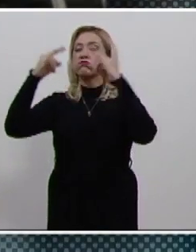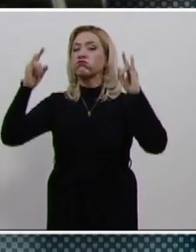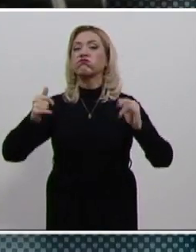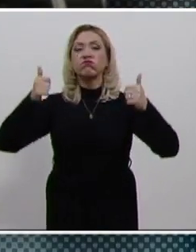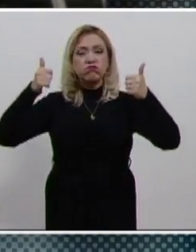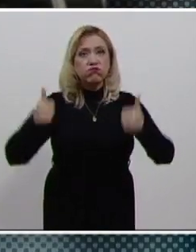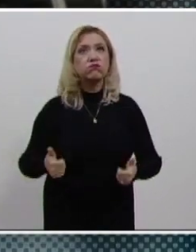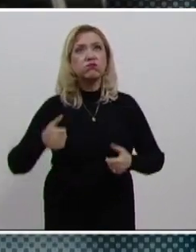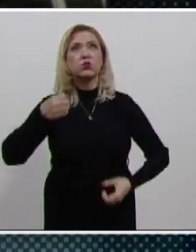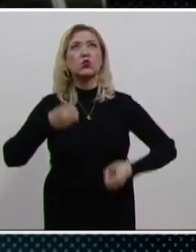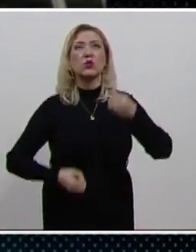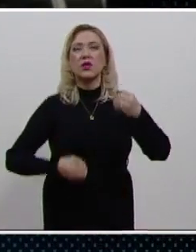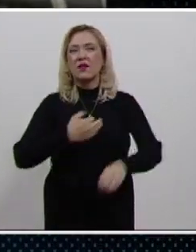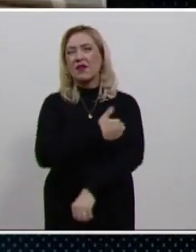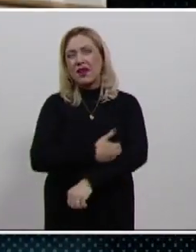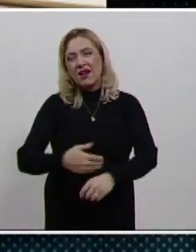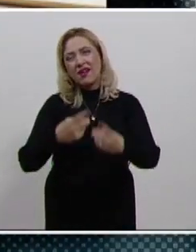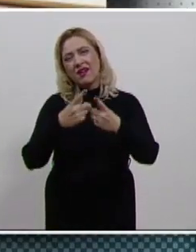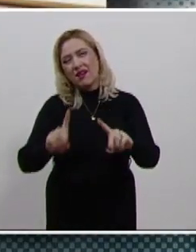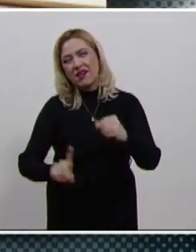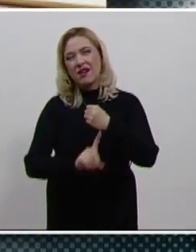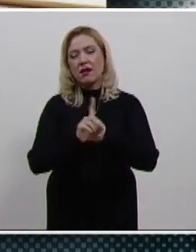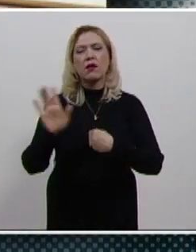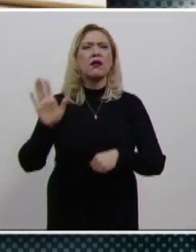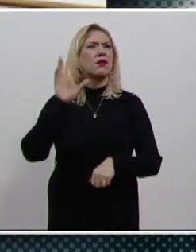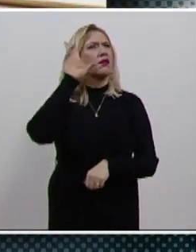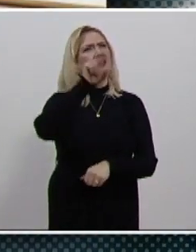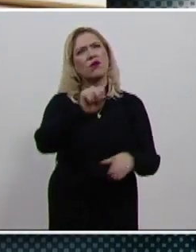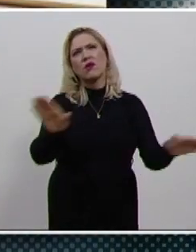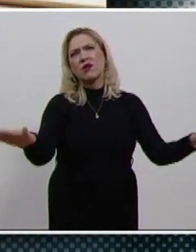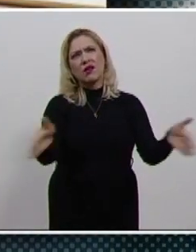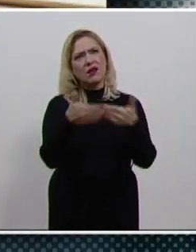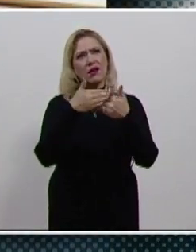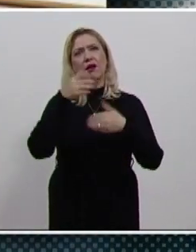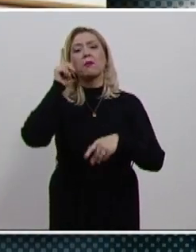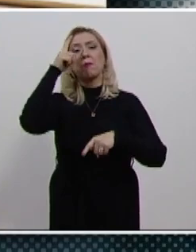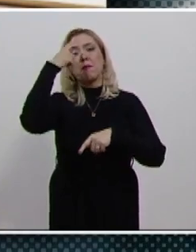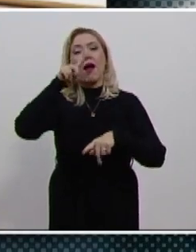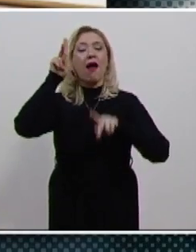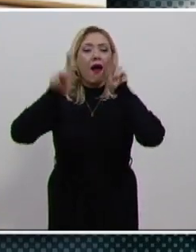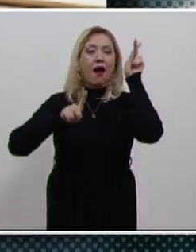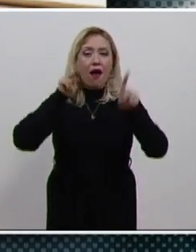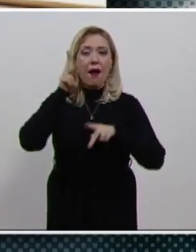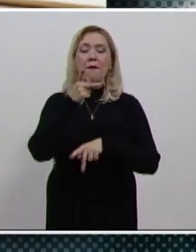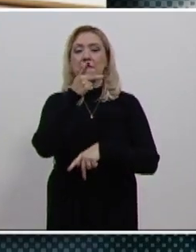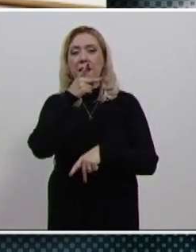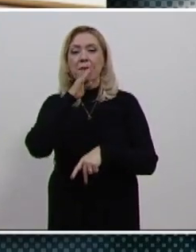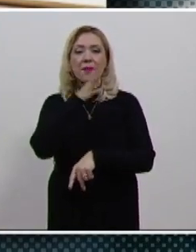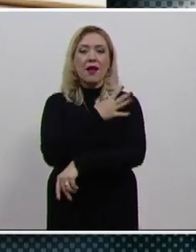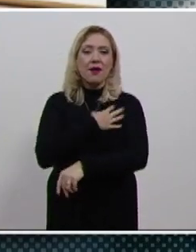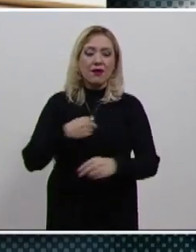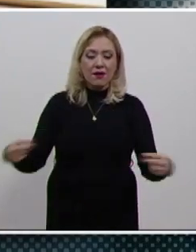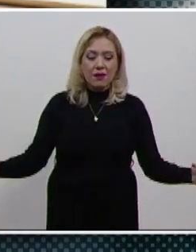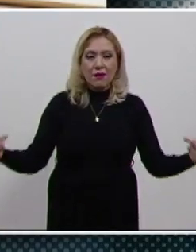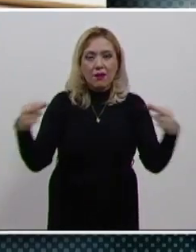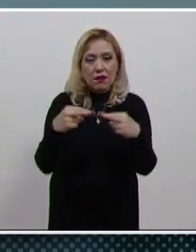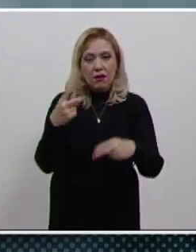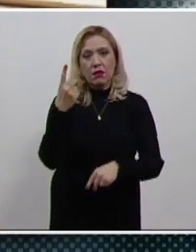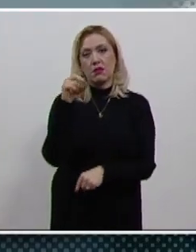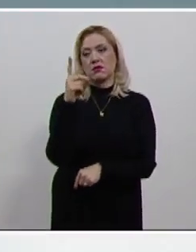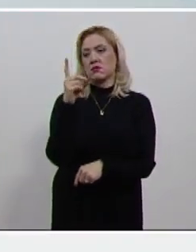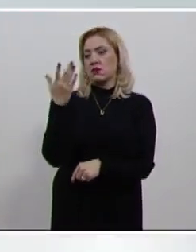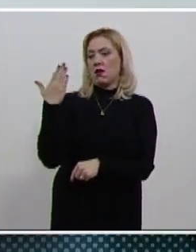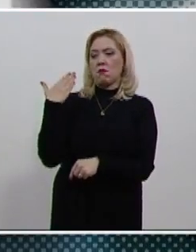familiares para pedir que no cerraran los centros de convivencia familiar durante la temporada decembrina y pudieran ver a sus hijos.